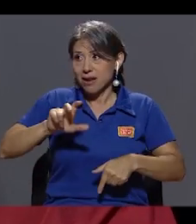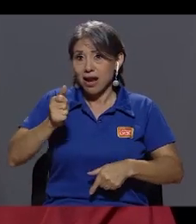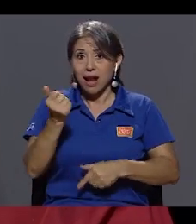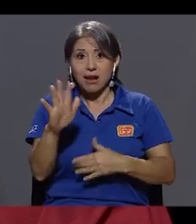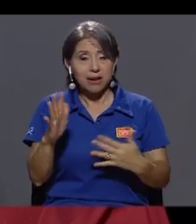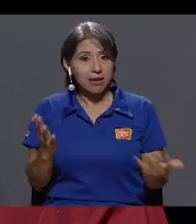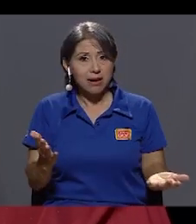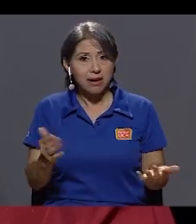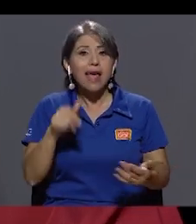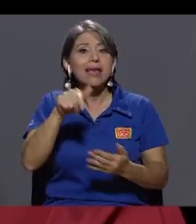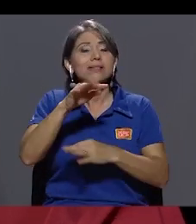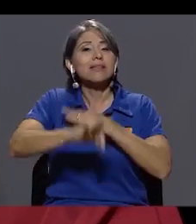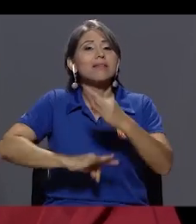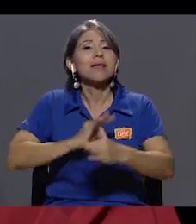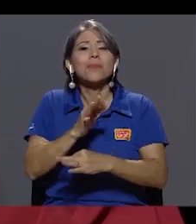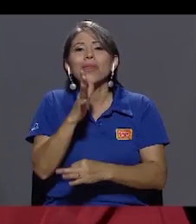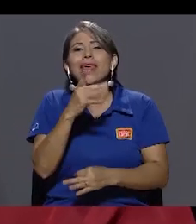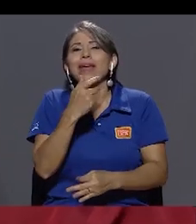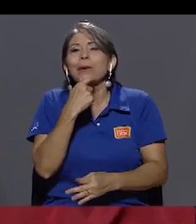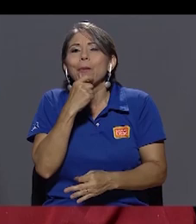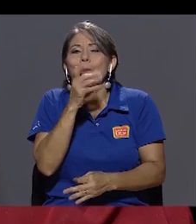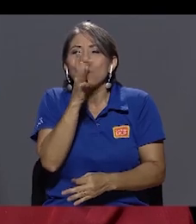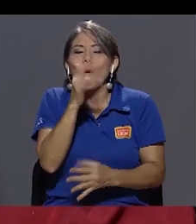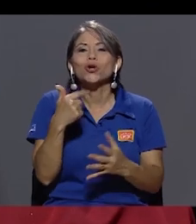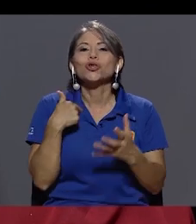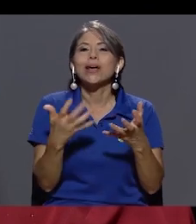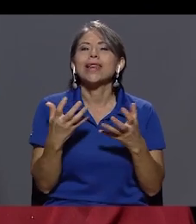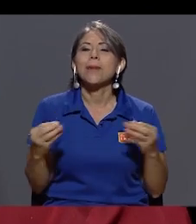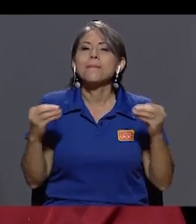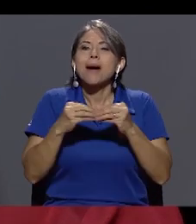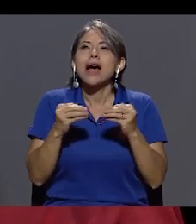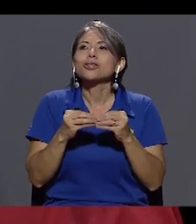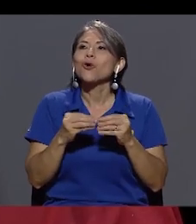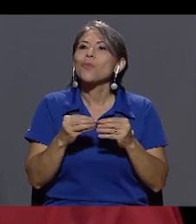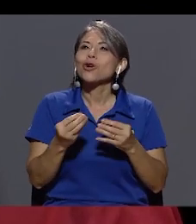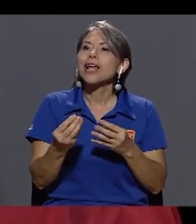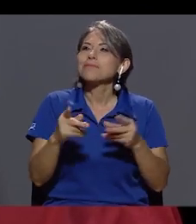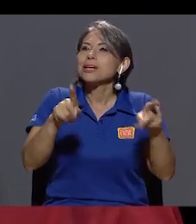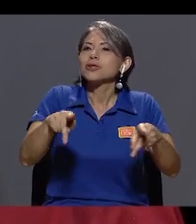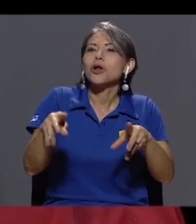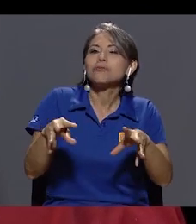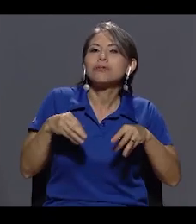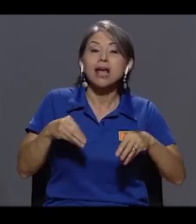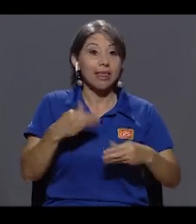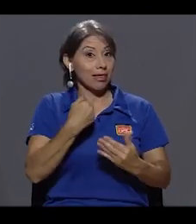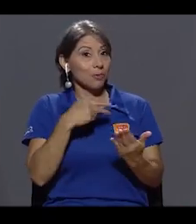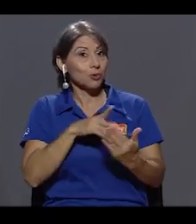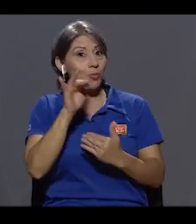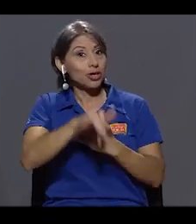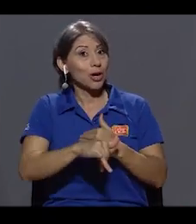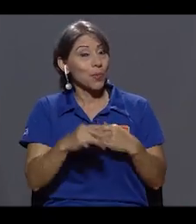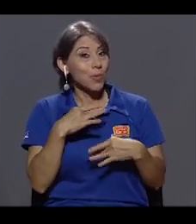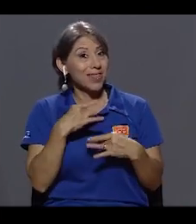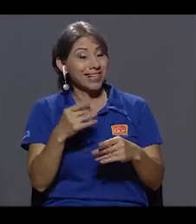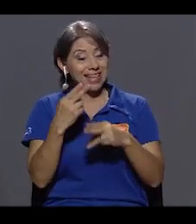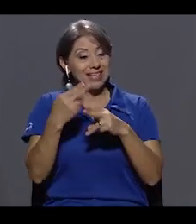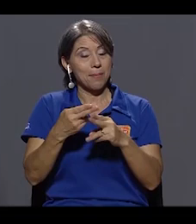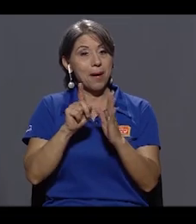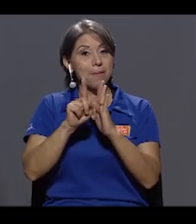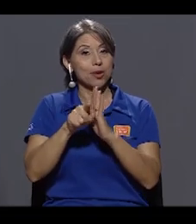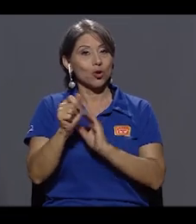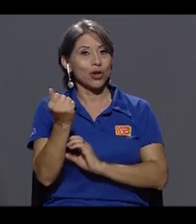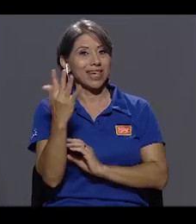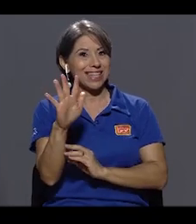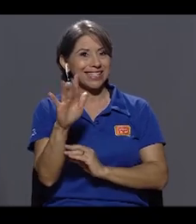el canal. Ese tipo de humor yo quería hacerlo un poco más digerible. Tenemos un proyecto muy interesante que se llama Minuto 15, que